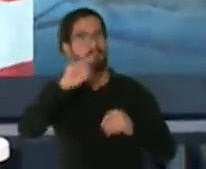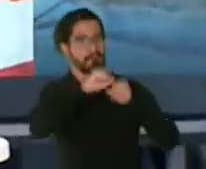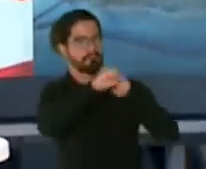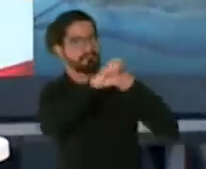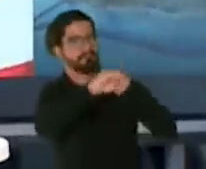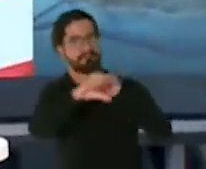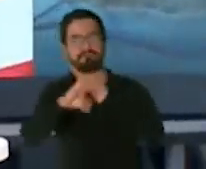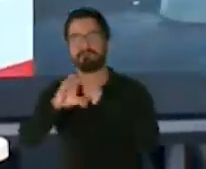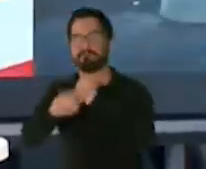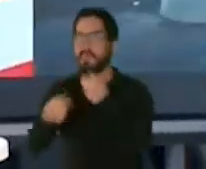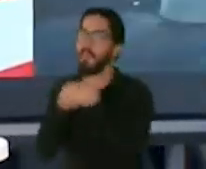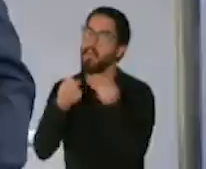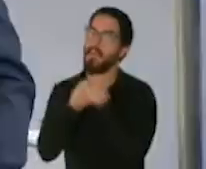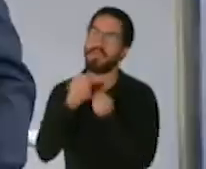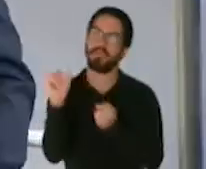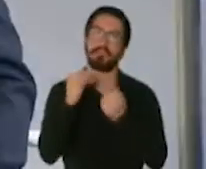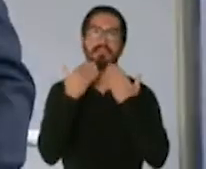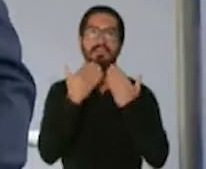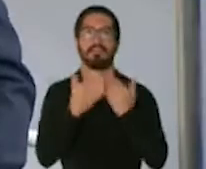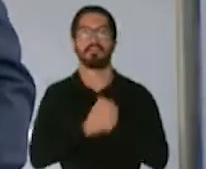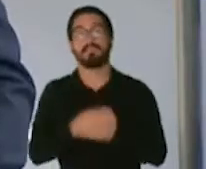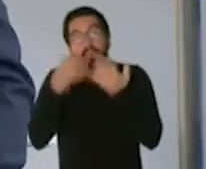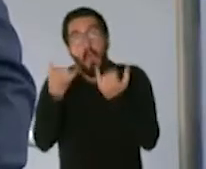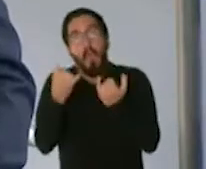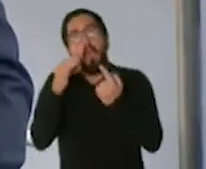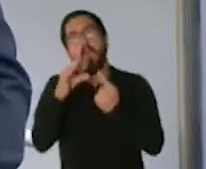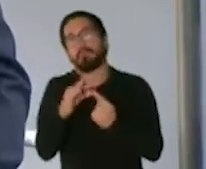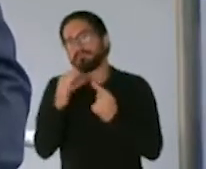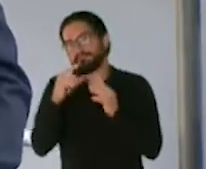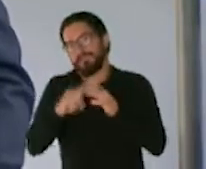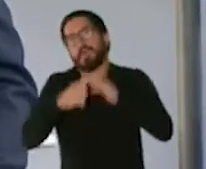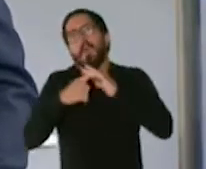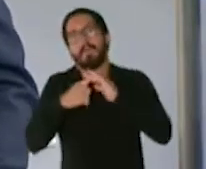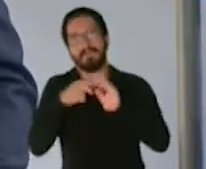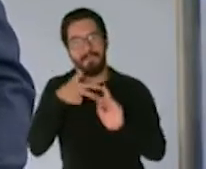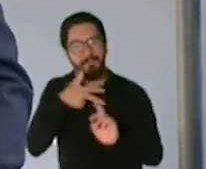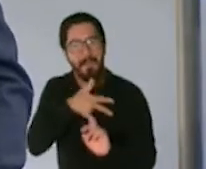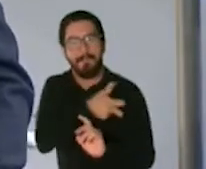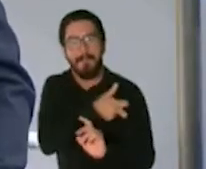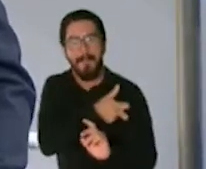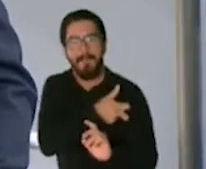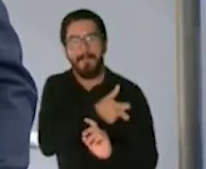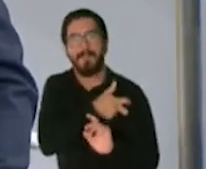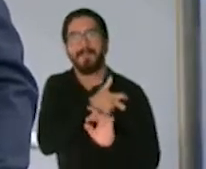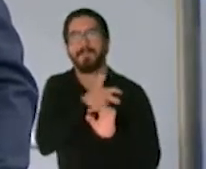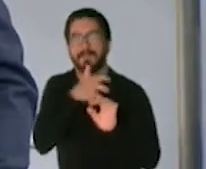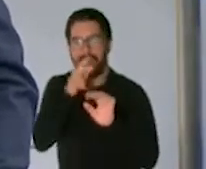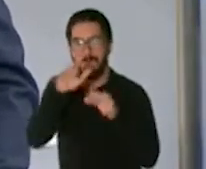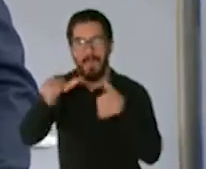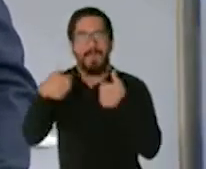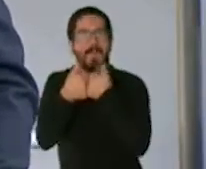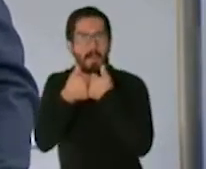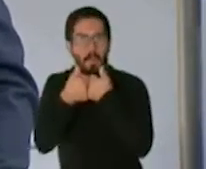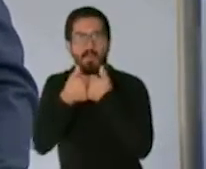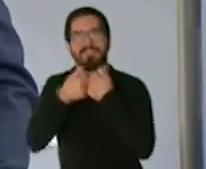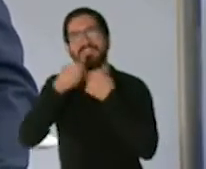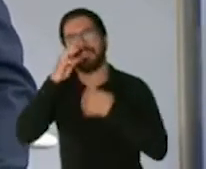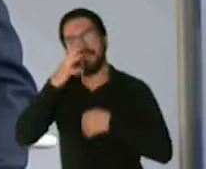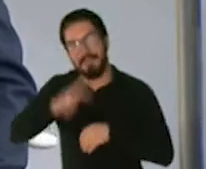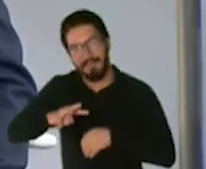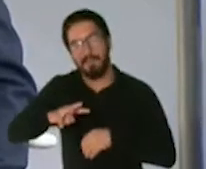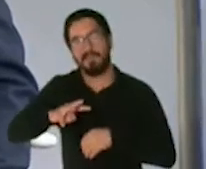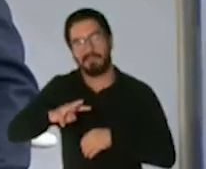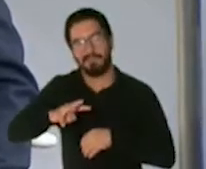digo que estamos en una vacunación hoy empezamos a vacunarnos nos estamos vacunando en contra de la en contra de la ignorancia